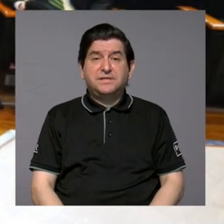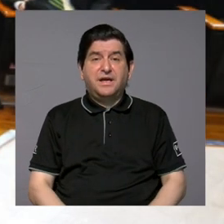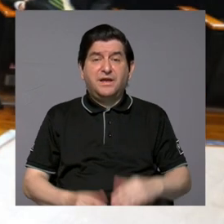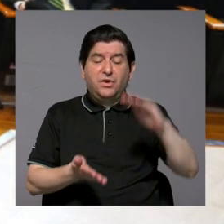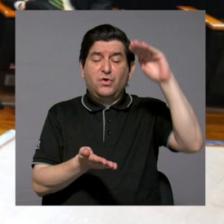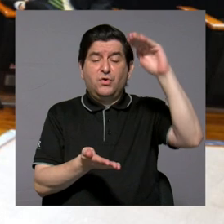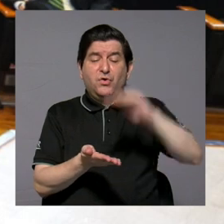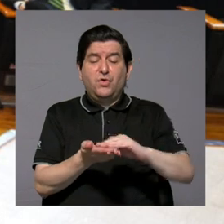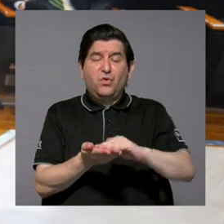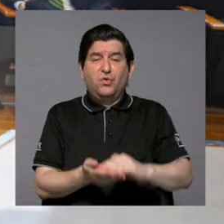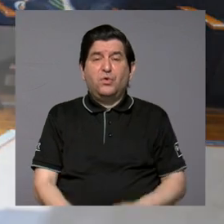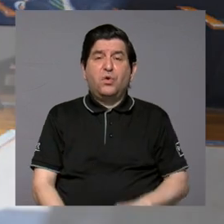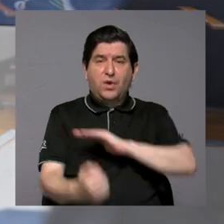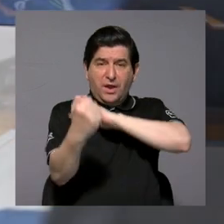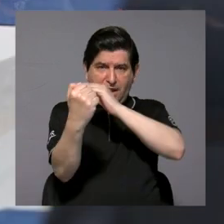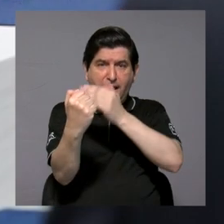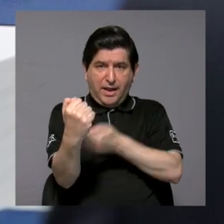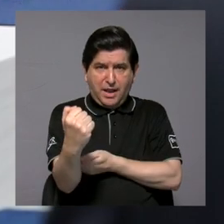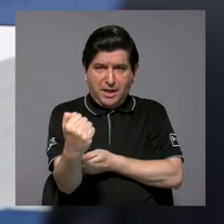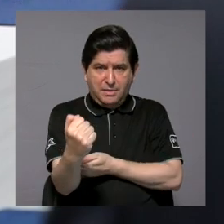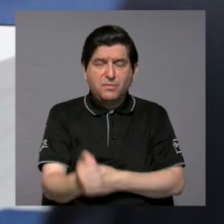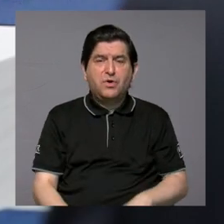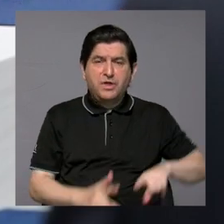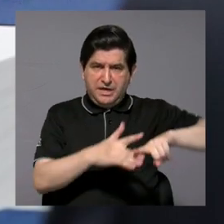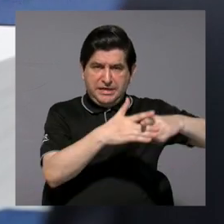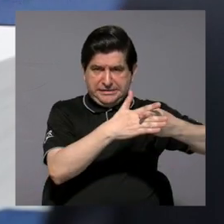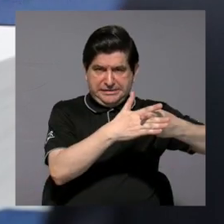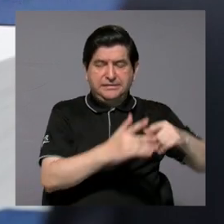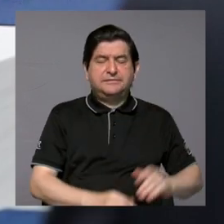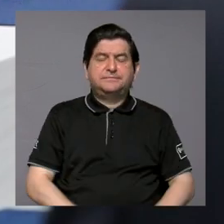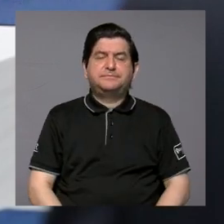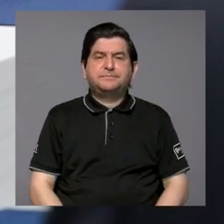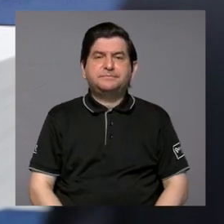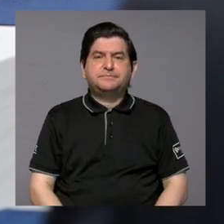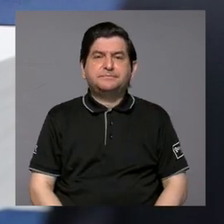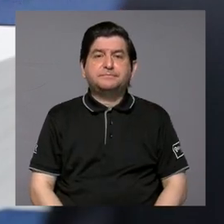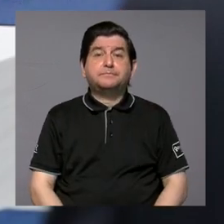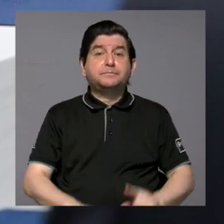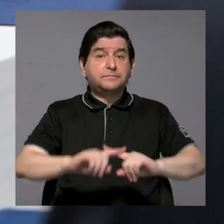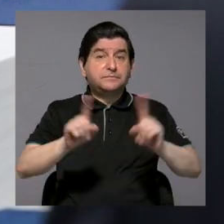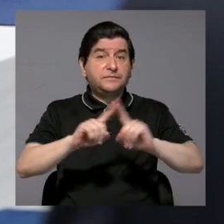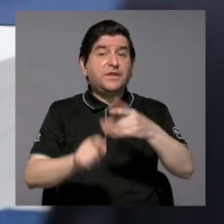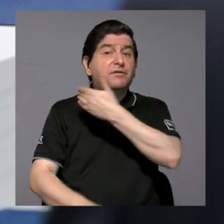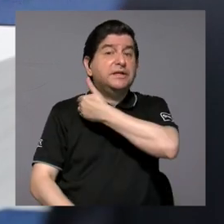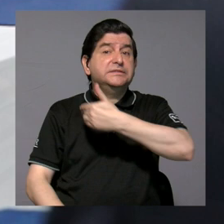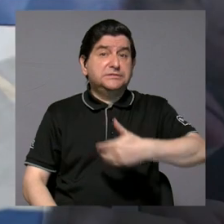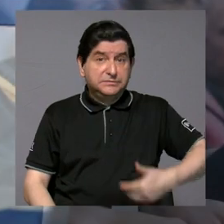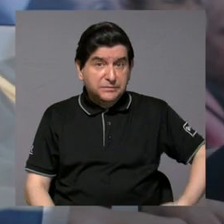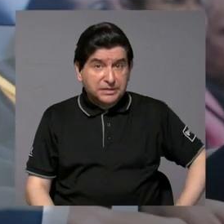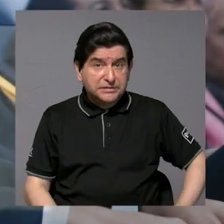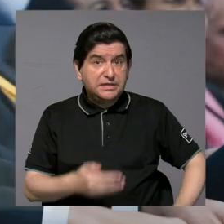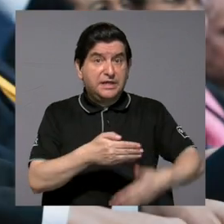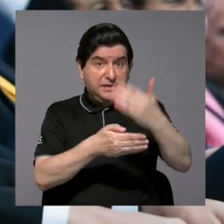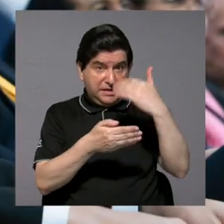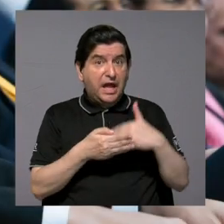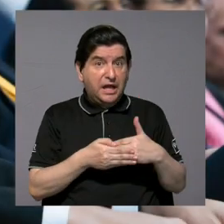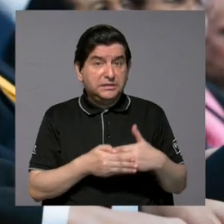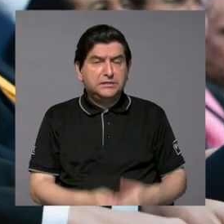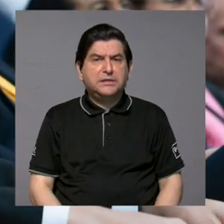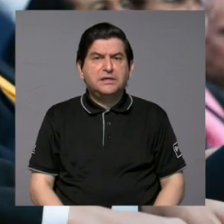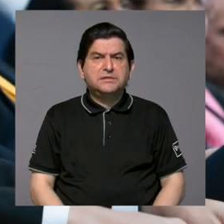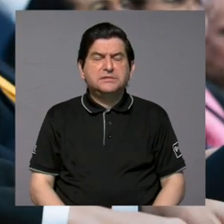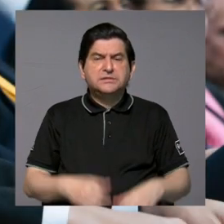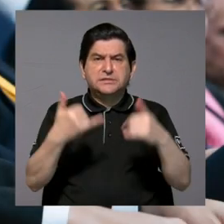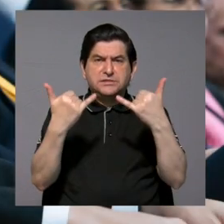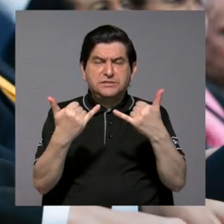tenía en sus inicios. Inclusive varios presidentes, antes de serlo, habían